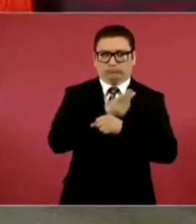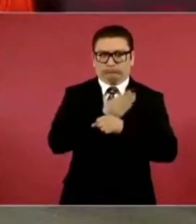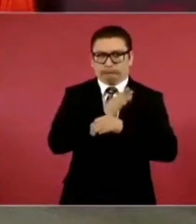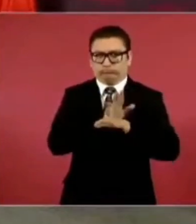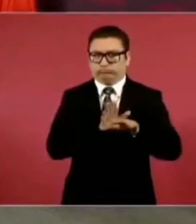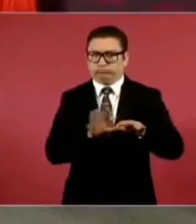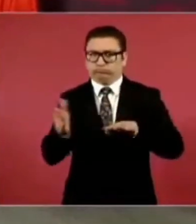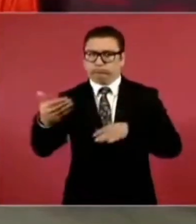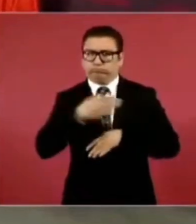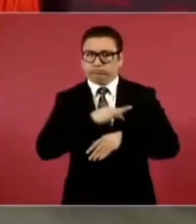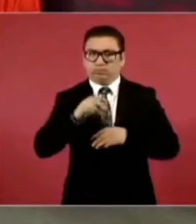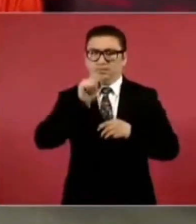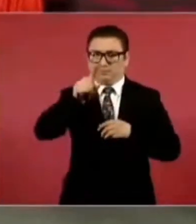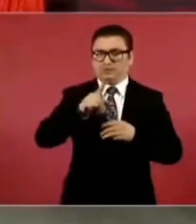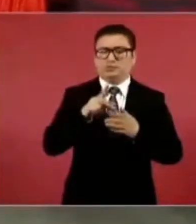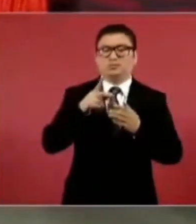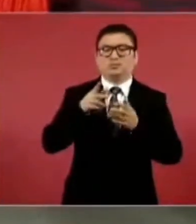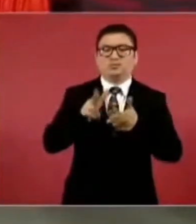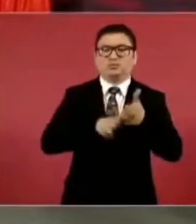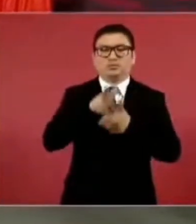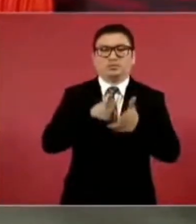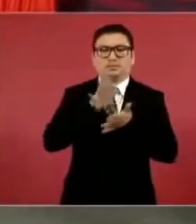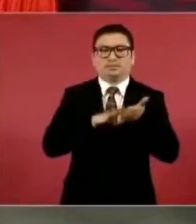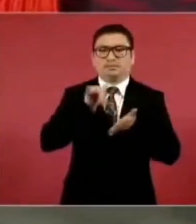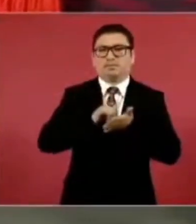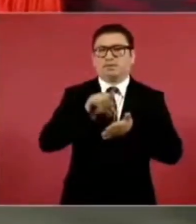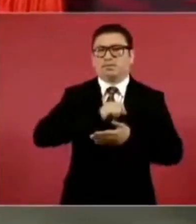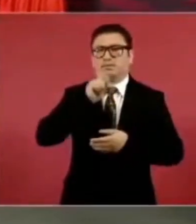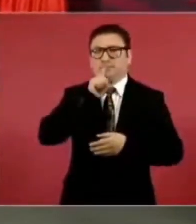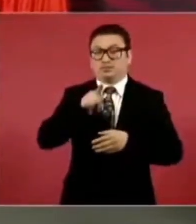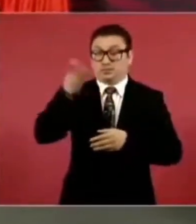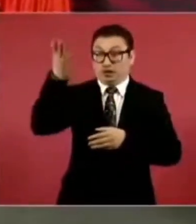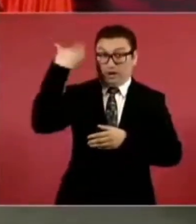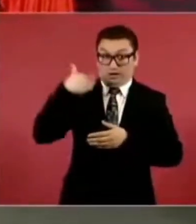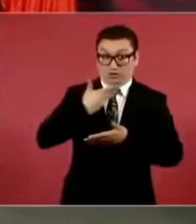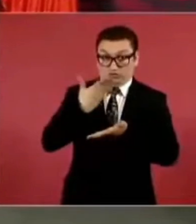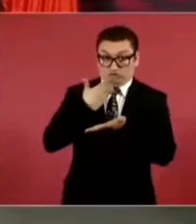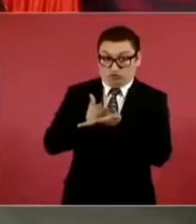no pasamos como era antes